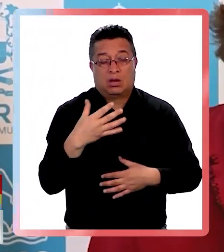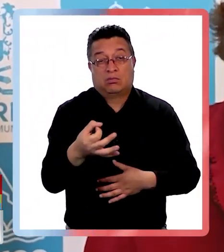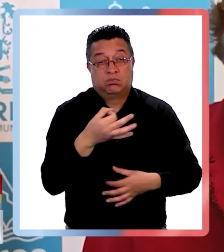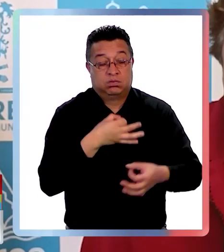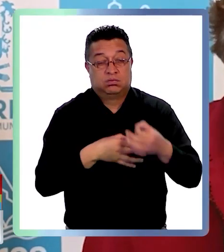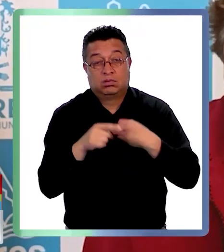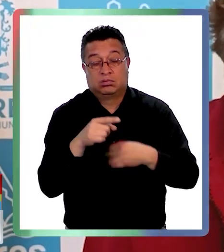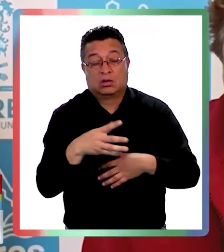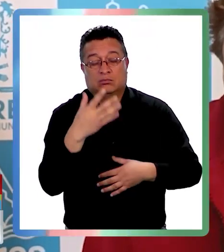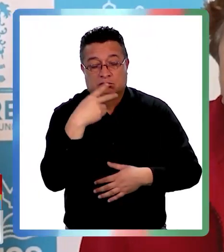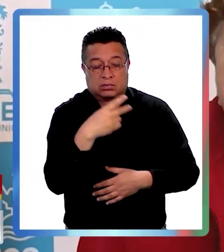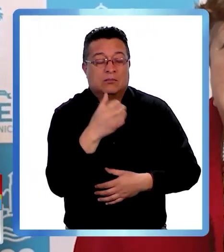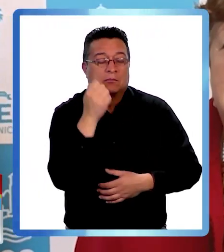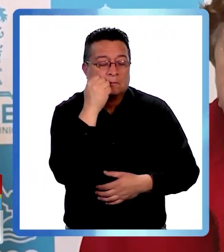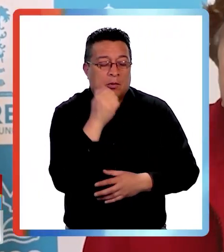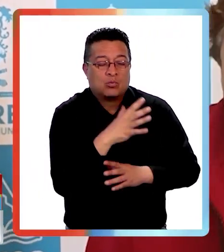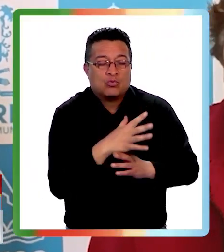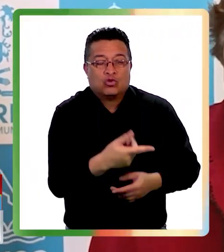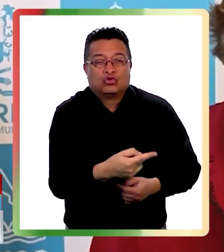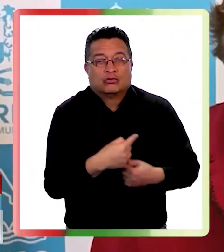gracias a me quiere harto entonces